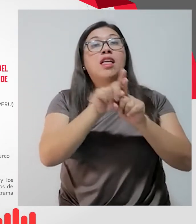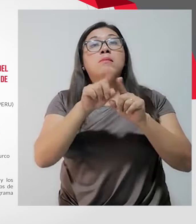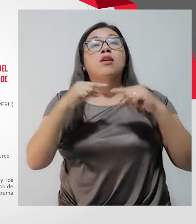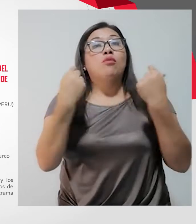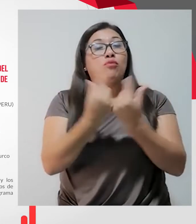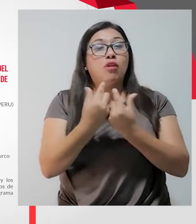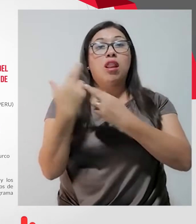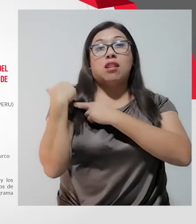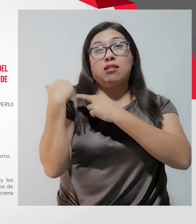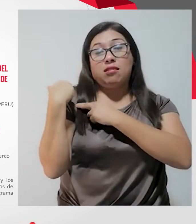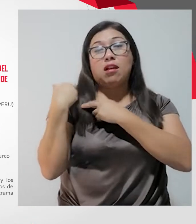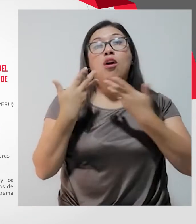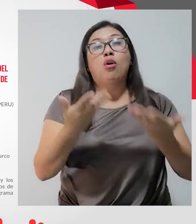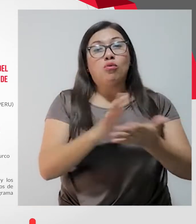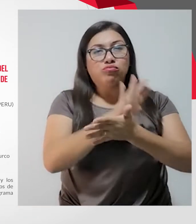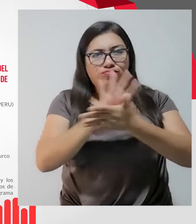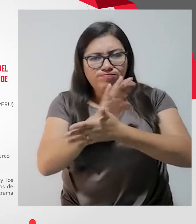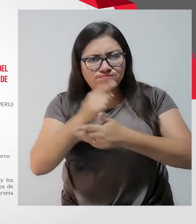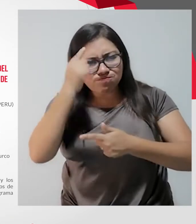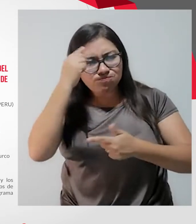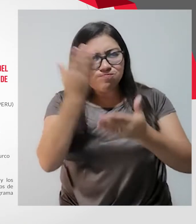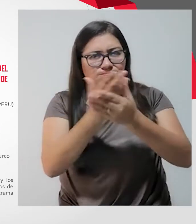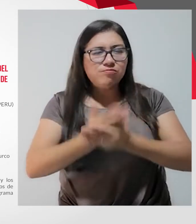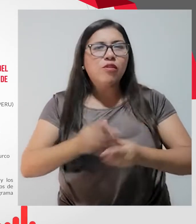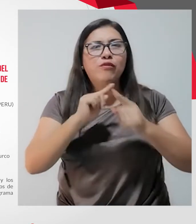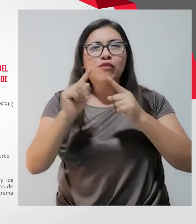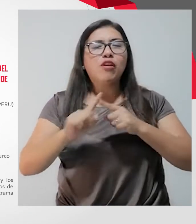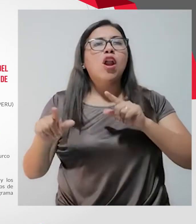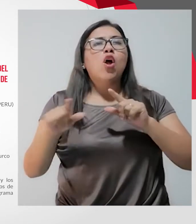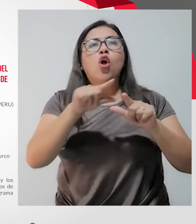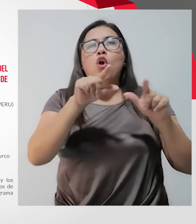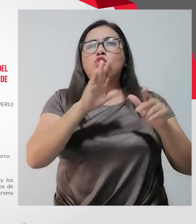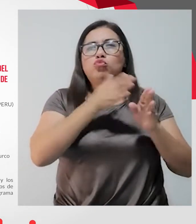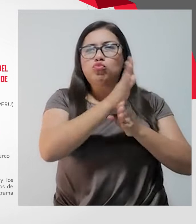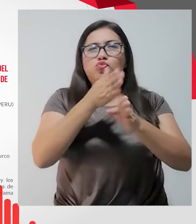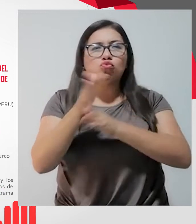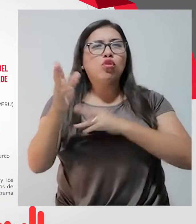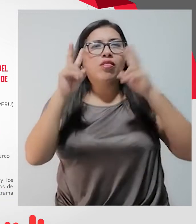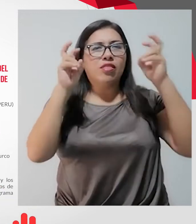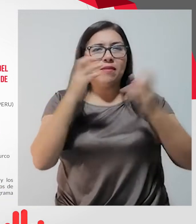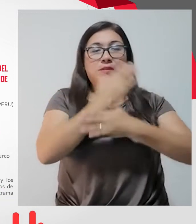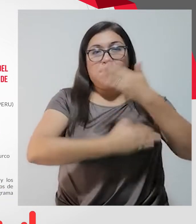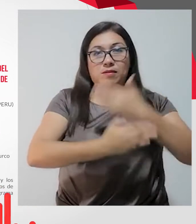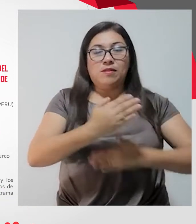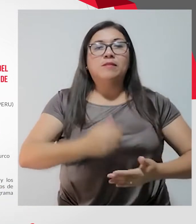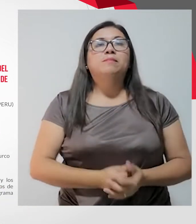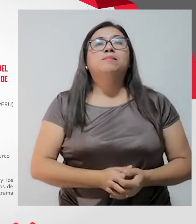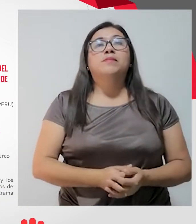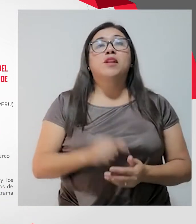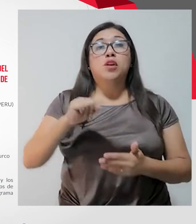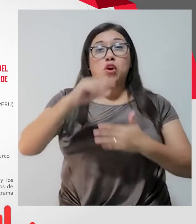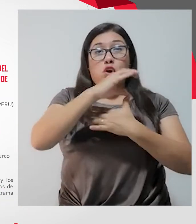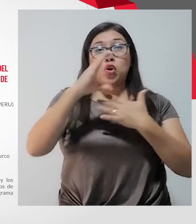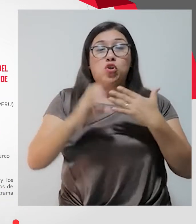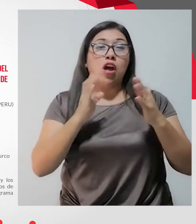regula y orienta la gestión de los gobiernos regionales y locales en materia de discapacidad. Conadis